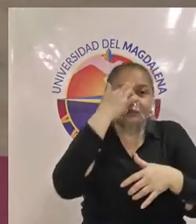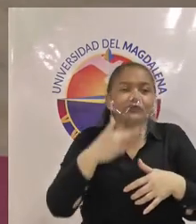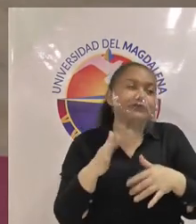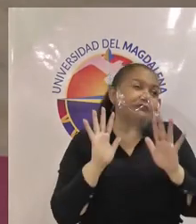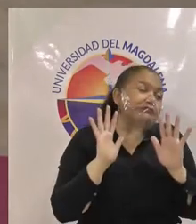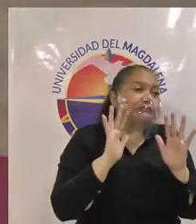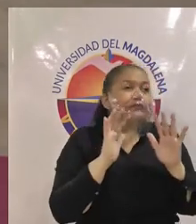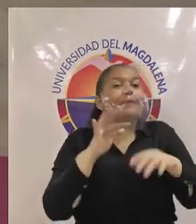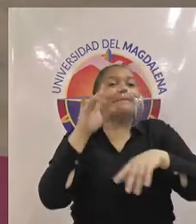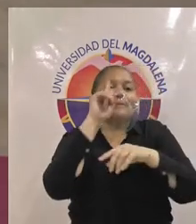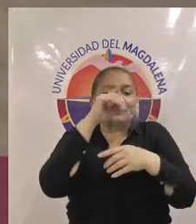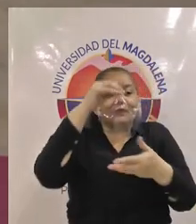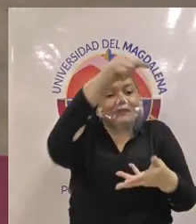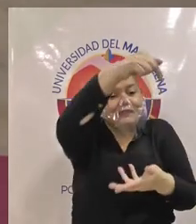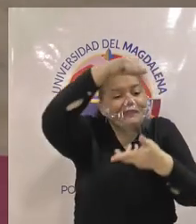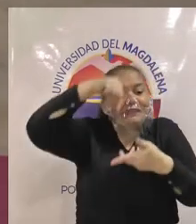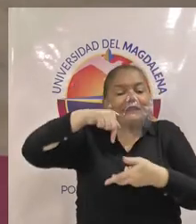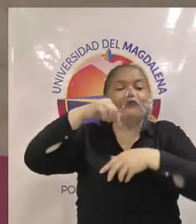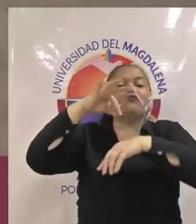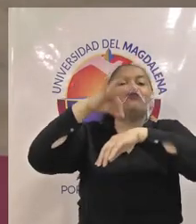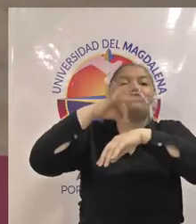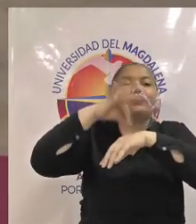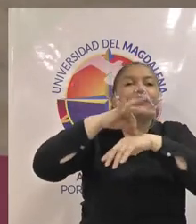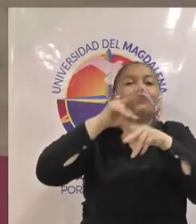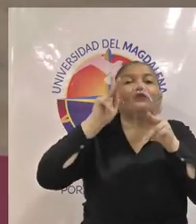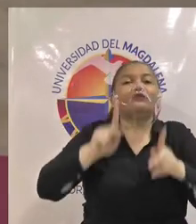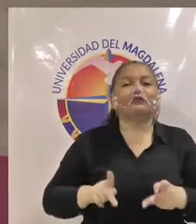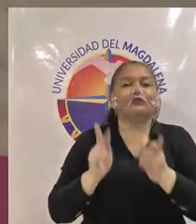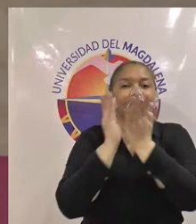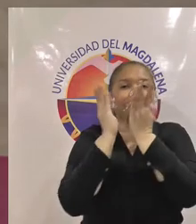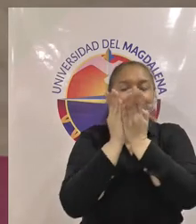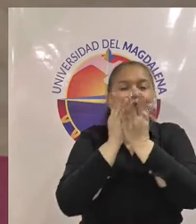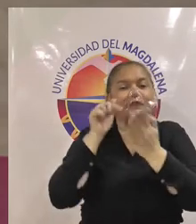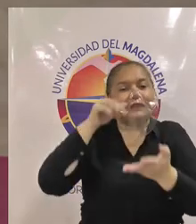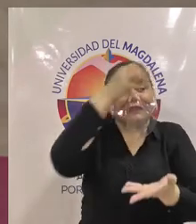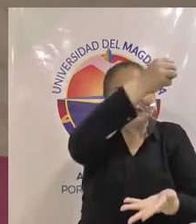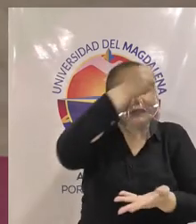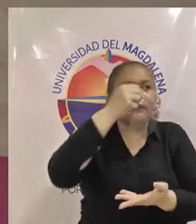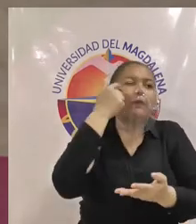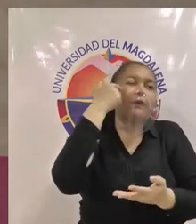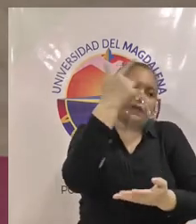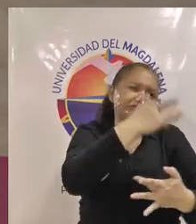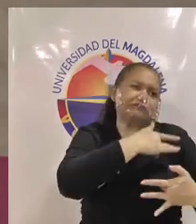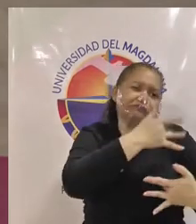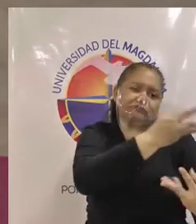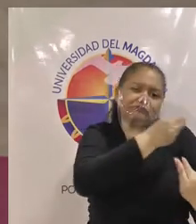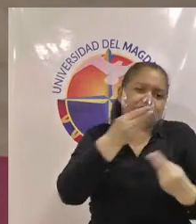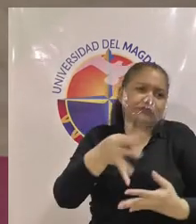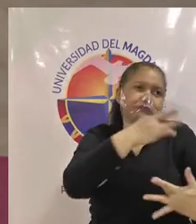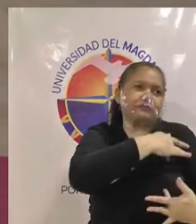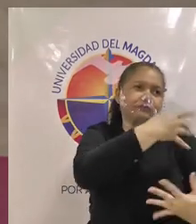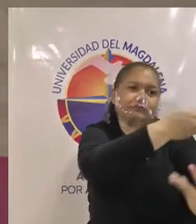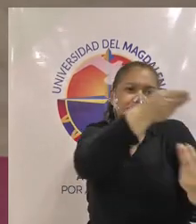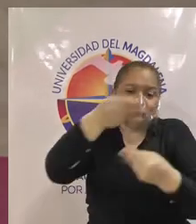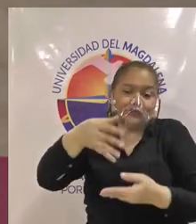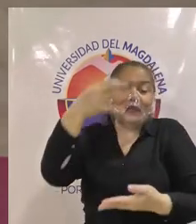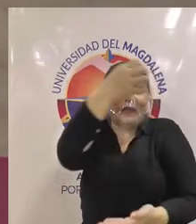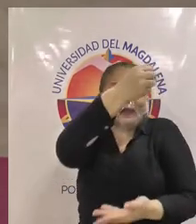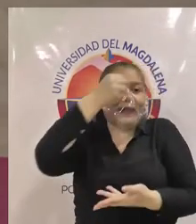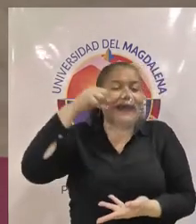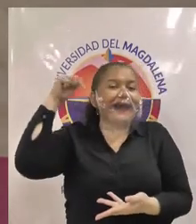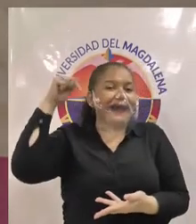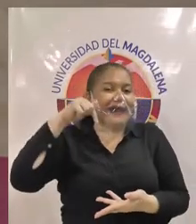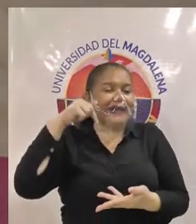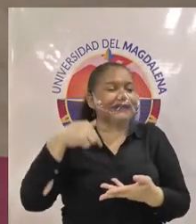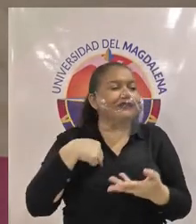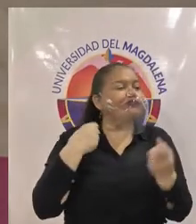por medio de una fundación estudiantil busquemos unas donaciones que nos permitan y nos garanticen a nosotros